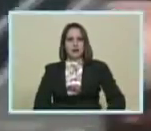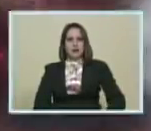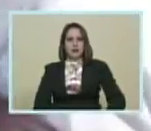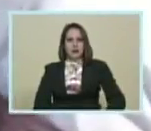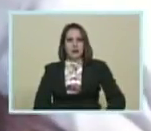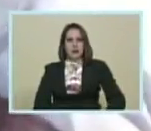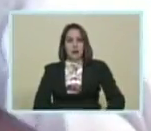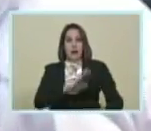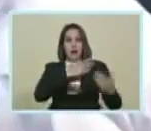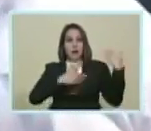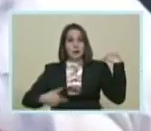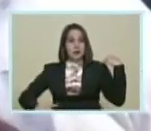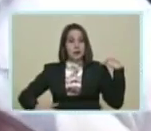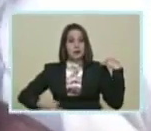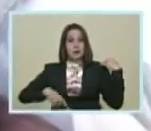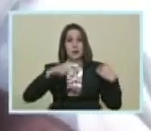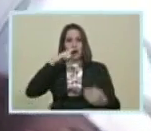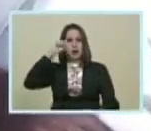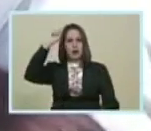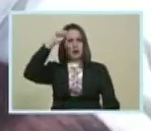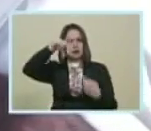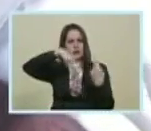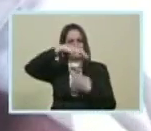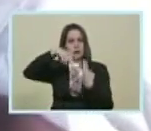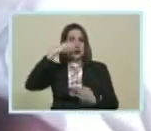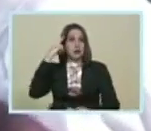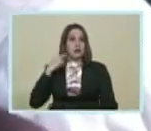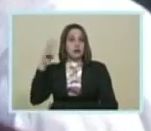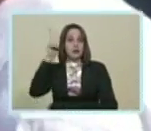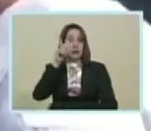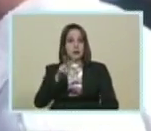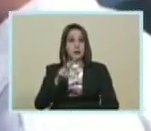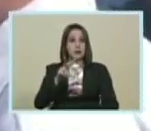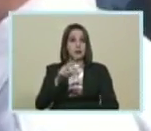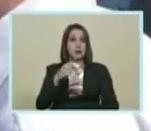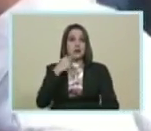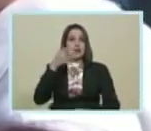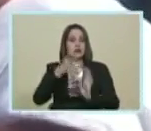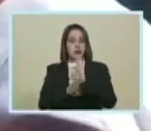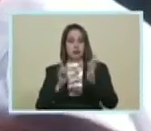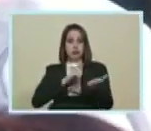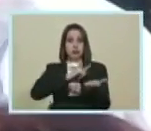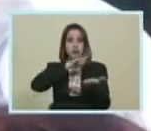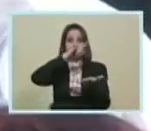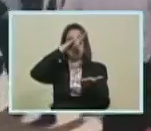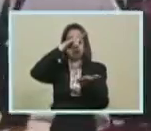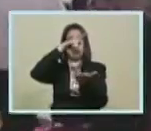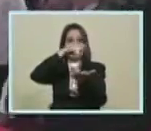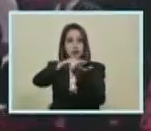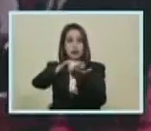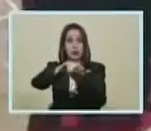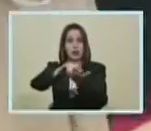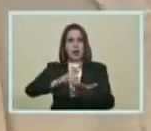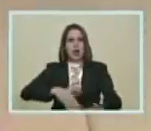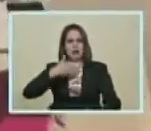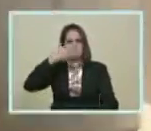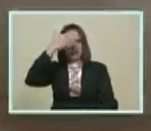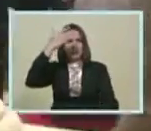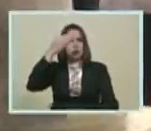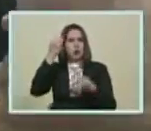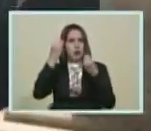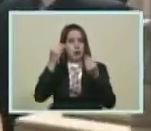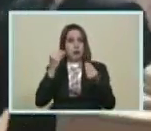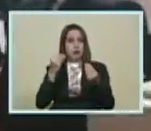El presidente De la república Bolivariana De Venezuela Nicolás Maduro Moros Aterrizó En la república Democrática Popular De Argelia